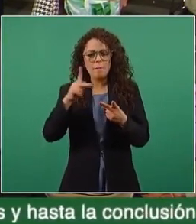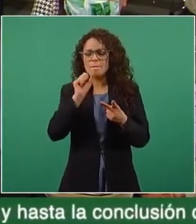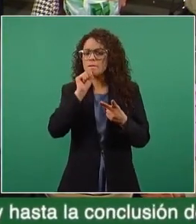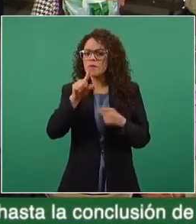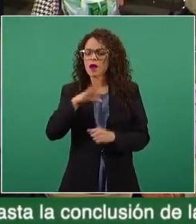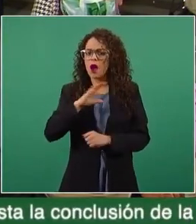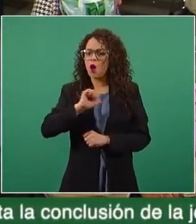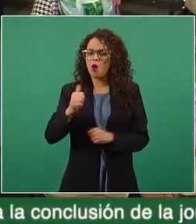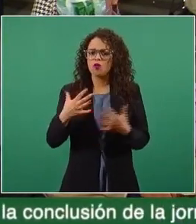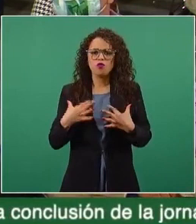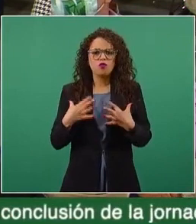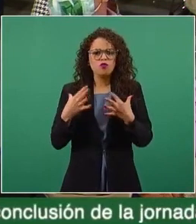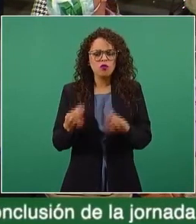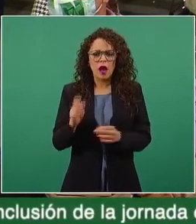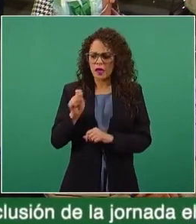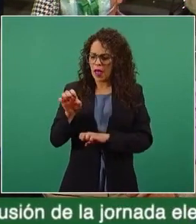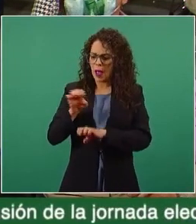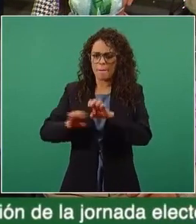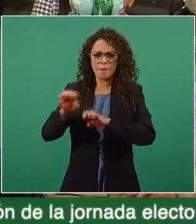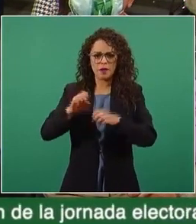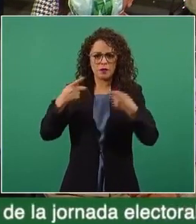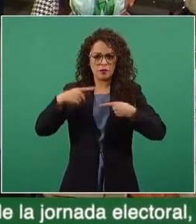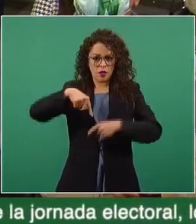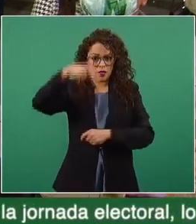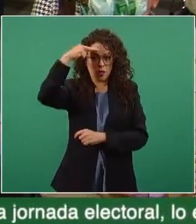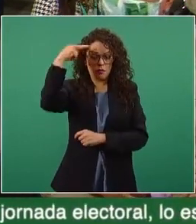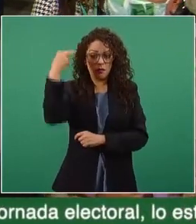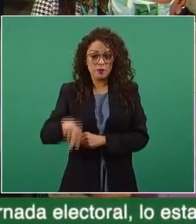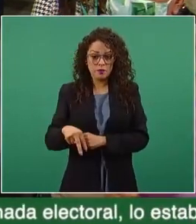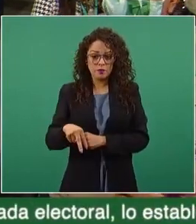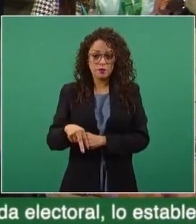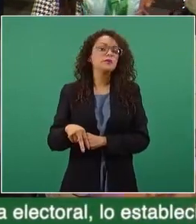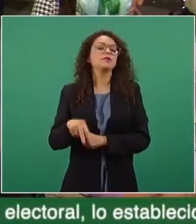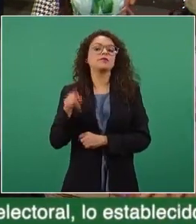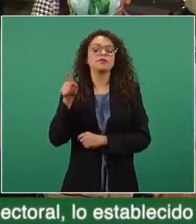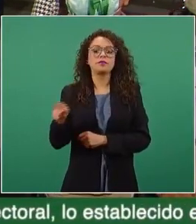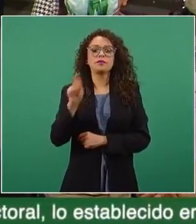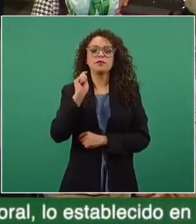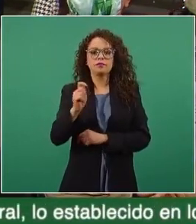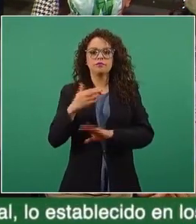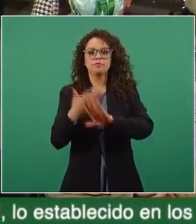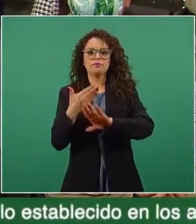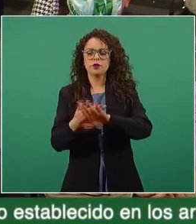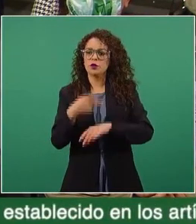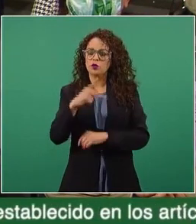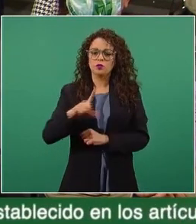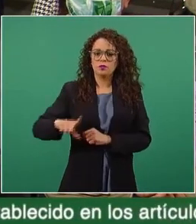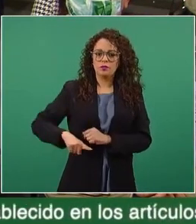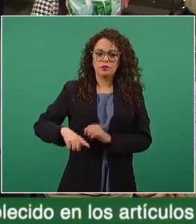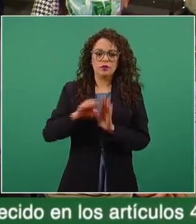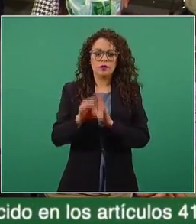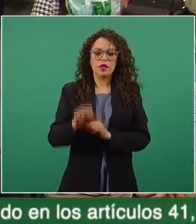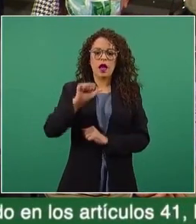fundaciones de empresarios mexicanos que están siendo opositores a su gobierno. Por mencionar algunos, está